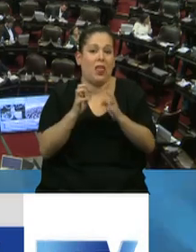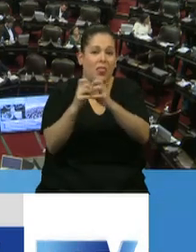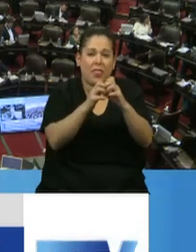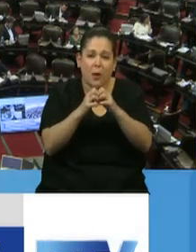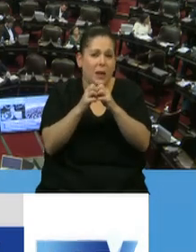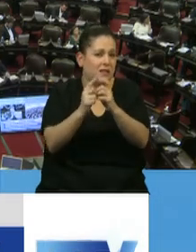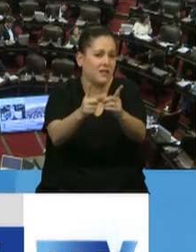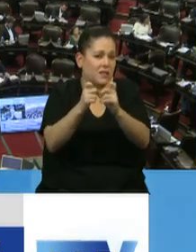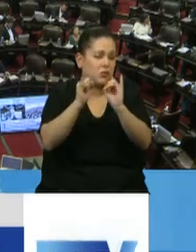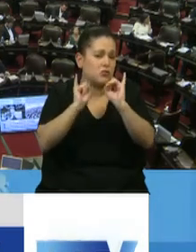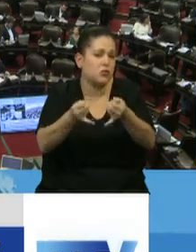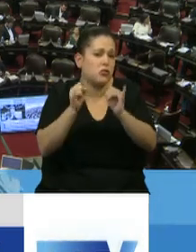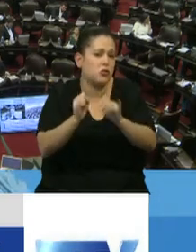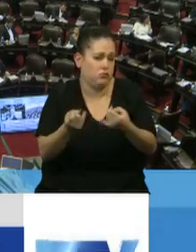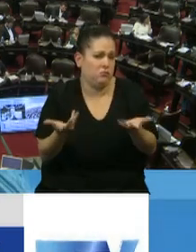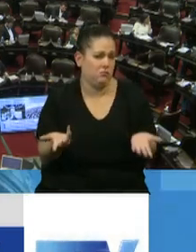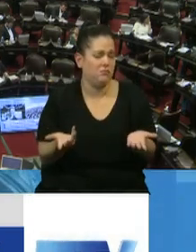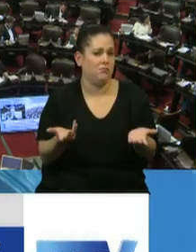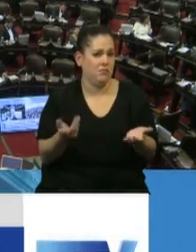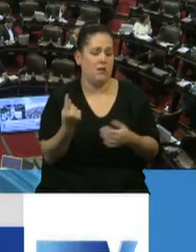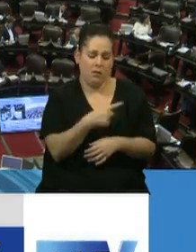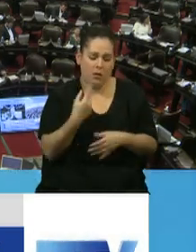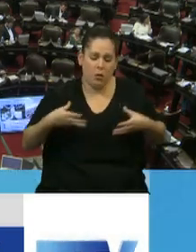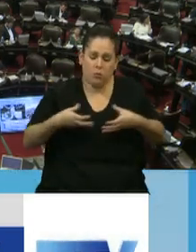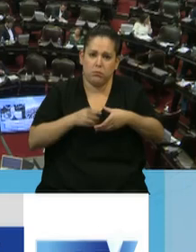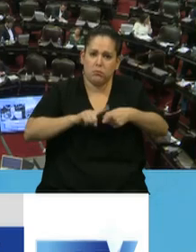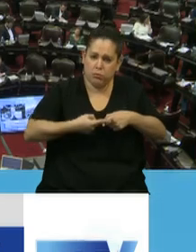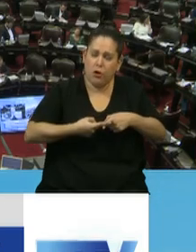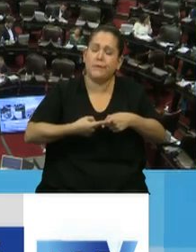va a tener de parte de esta fuerza política